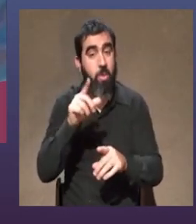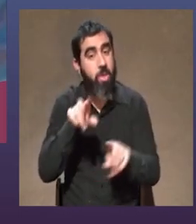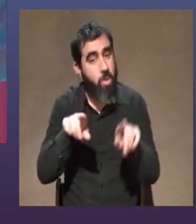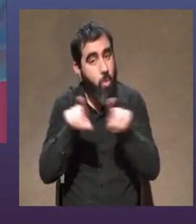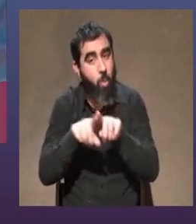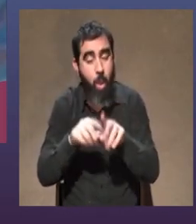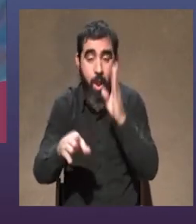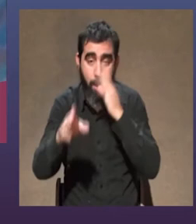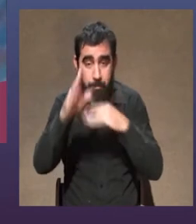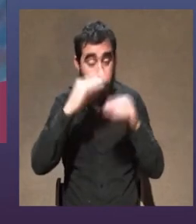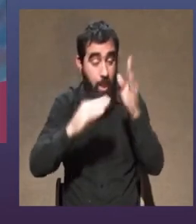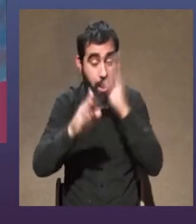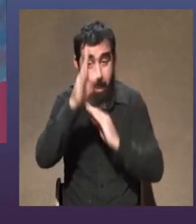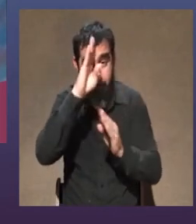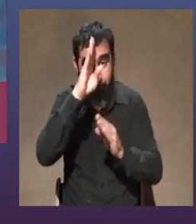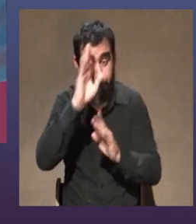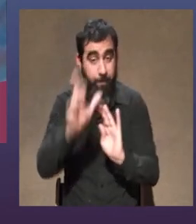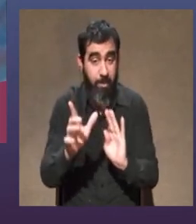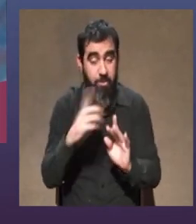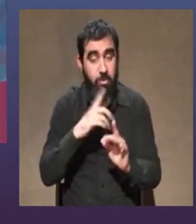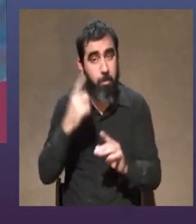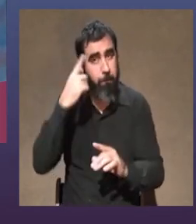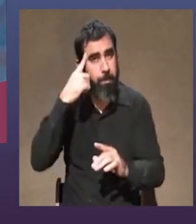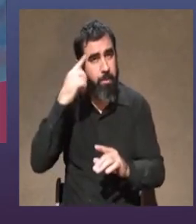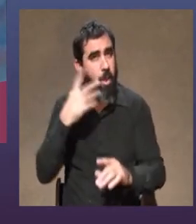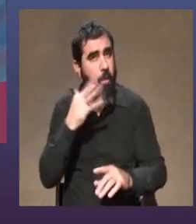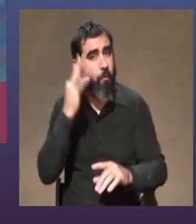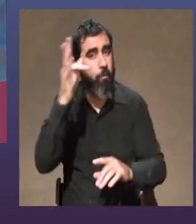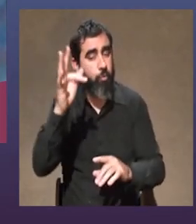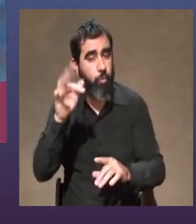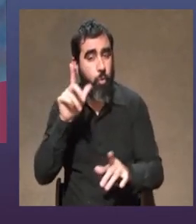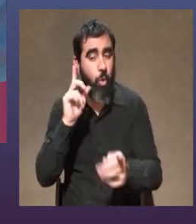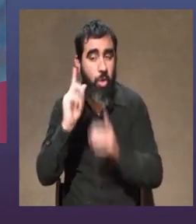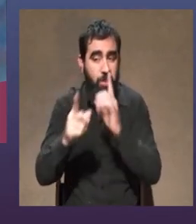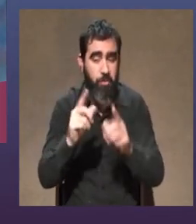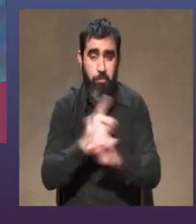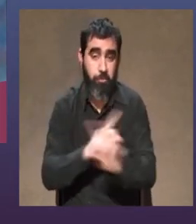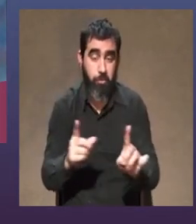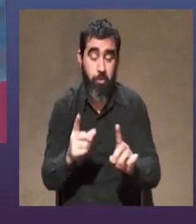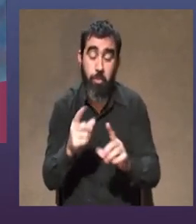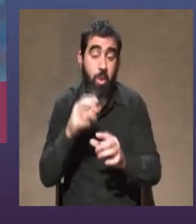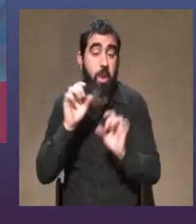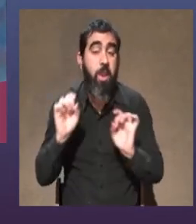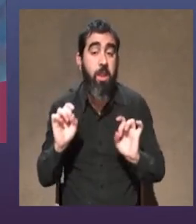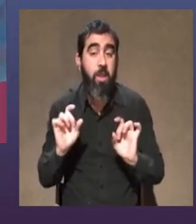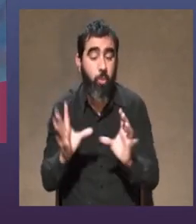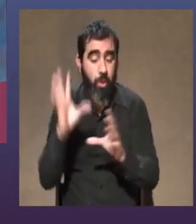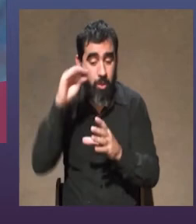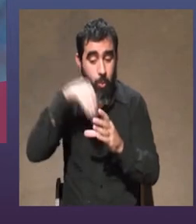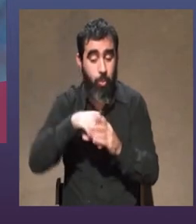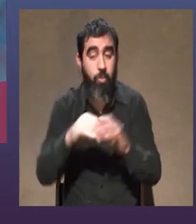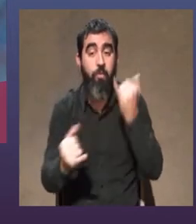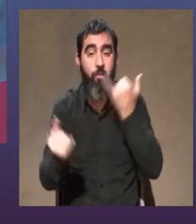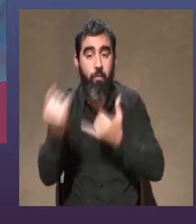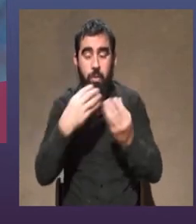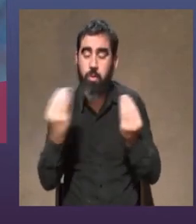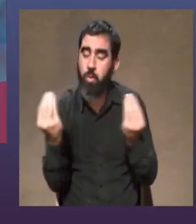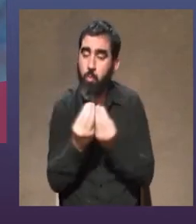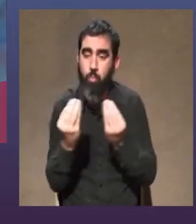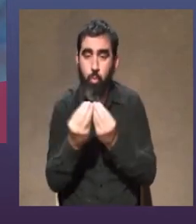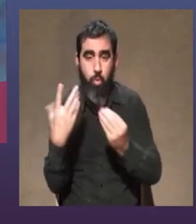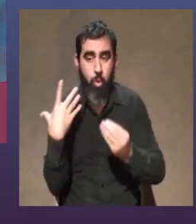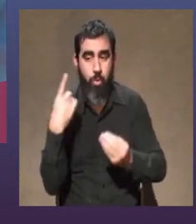pensando bueno, voy a dirigir un día y por eso tengo que aprender de esto, creo que naturalmente se fue incorporando un montón de información de muchos directores,